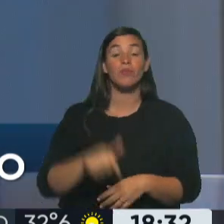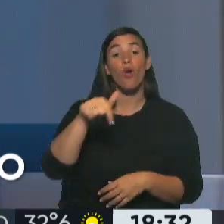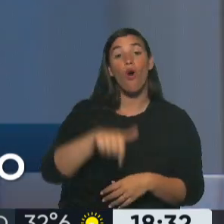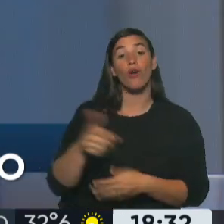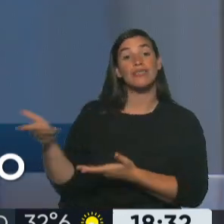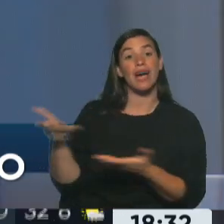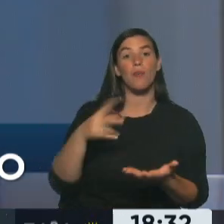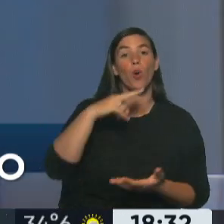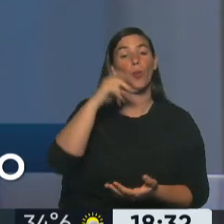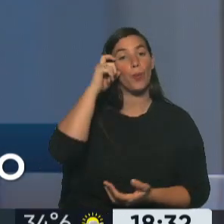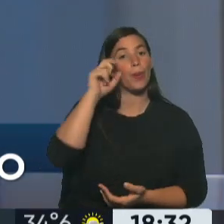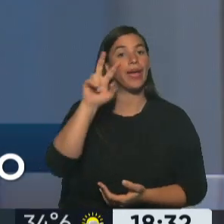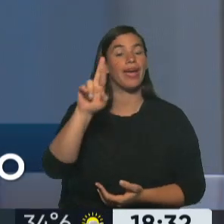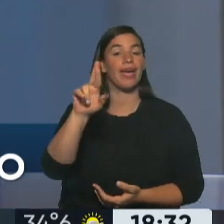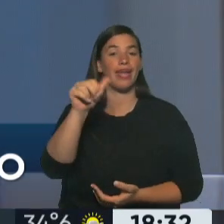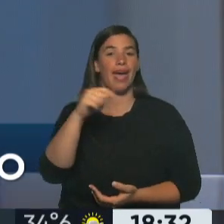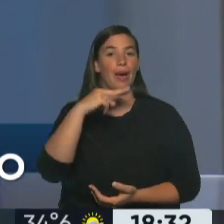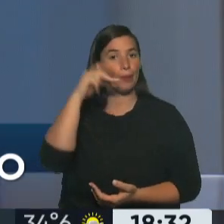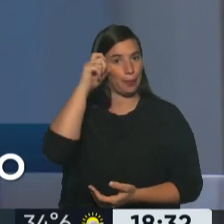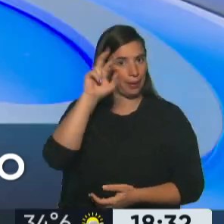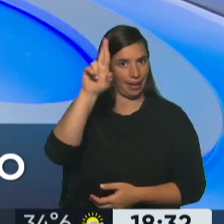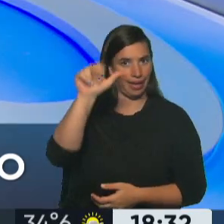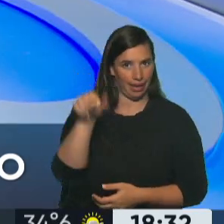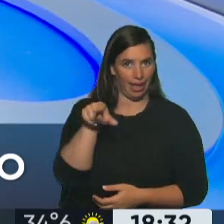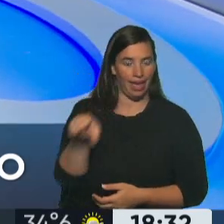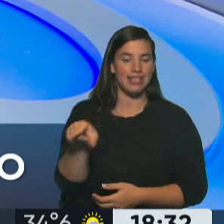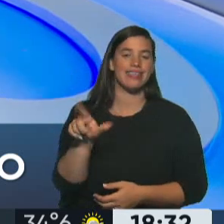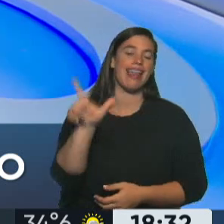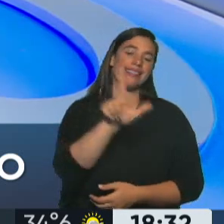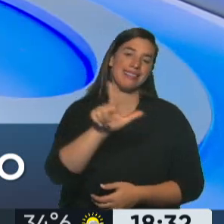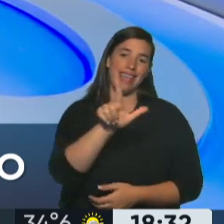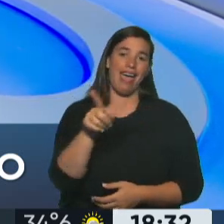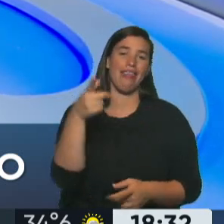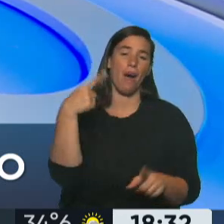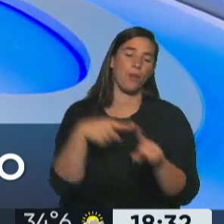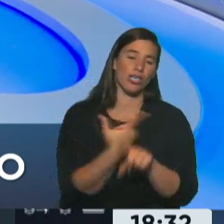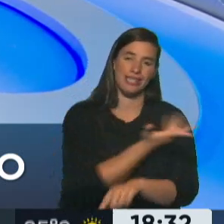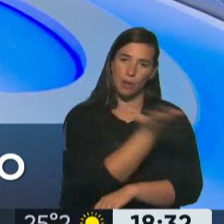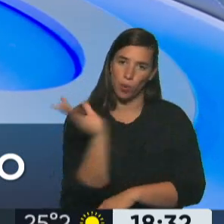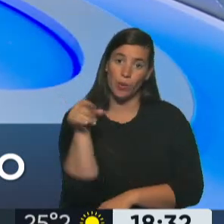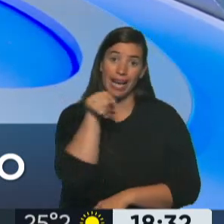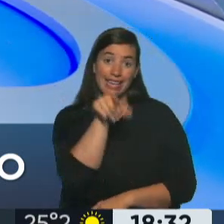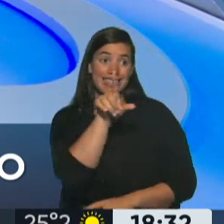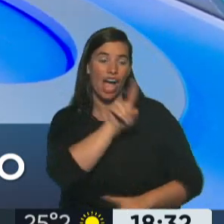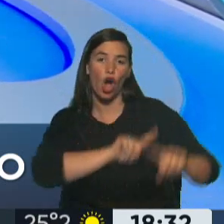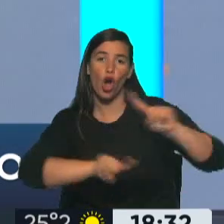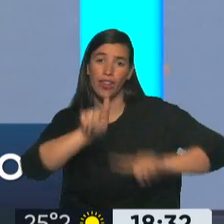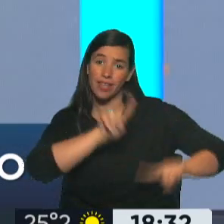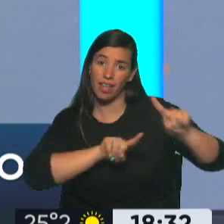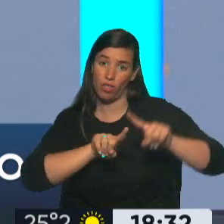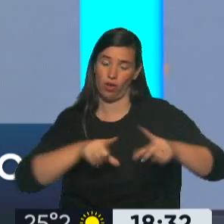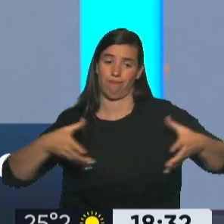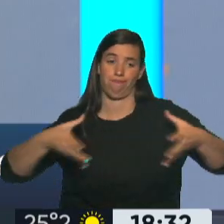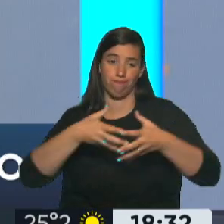ella es licenciada en gestión de políticas públicas. Es una de las coordinadoras de la Red Federal de Familia Astea